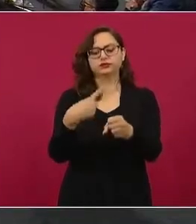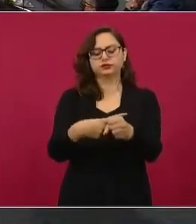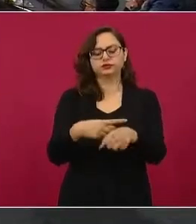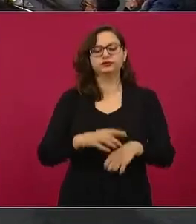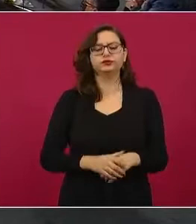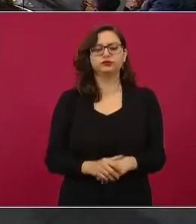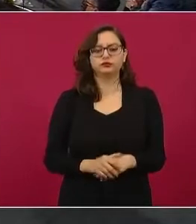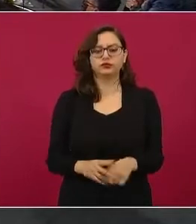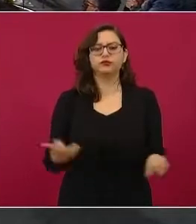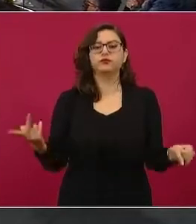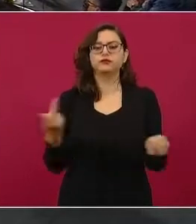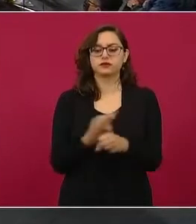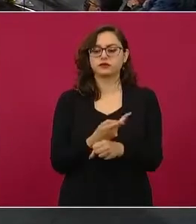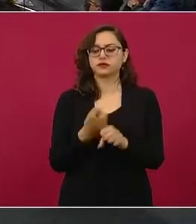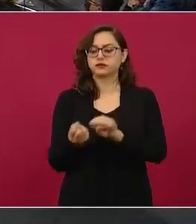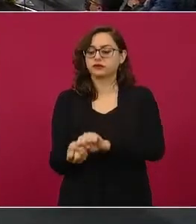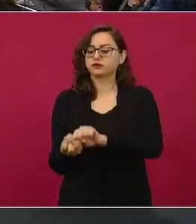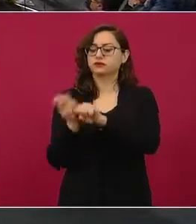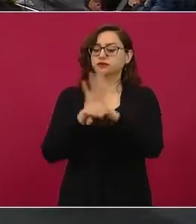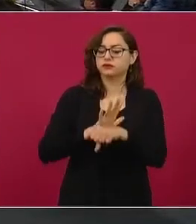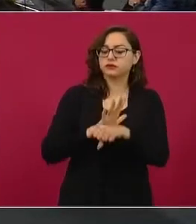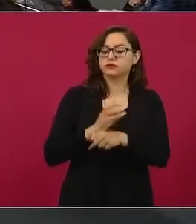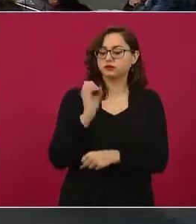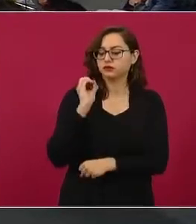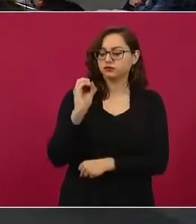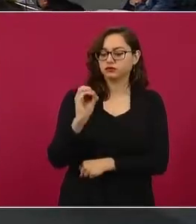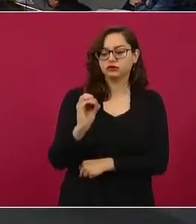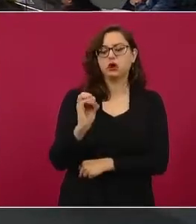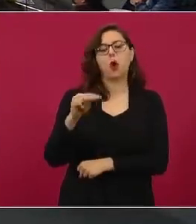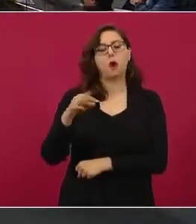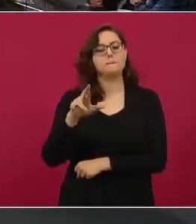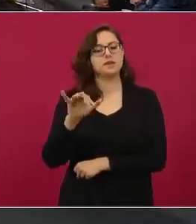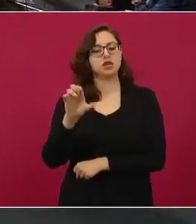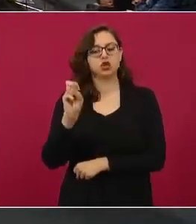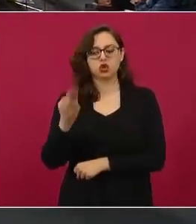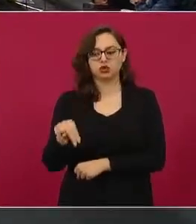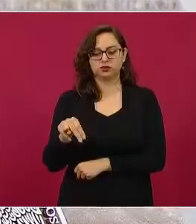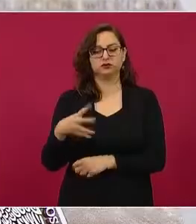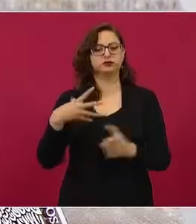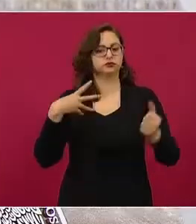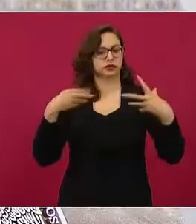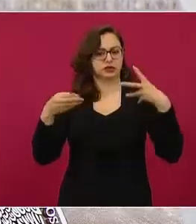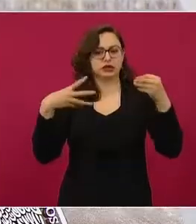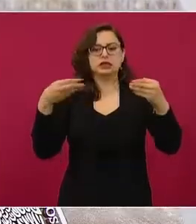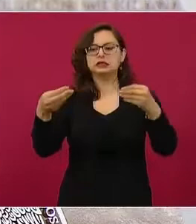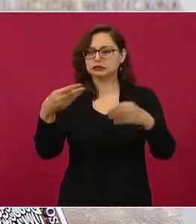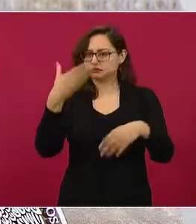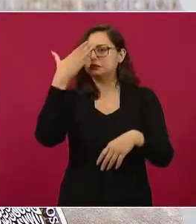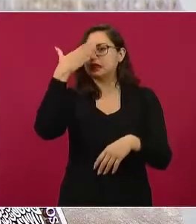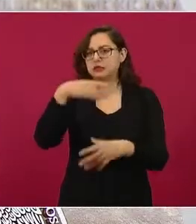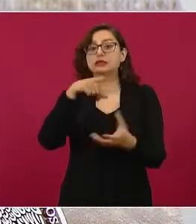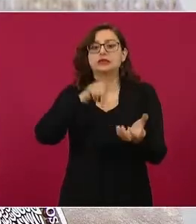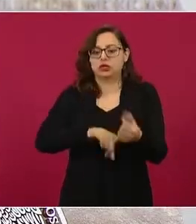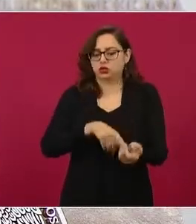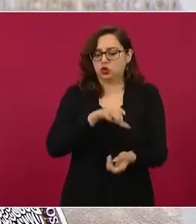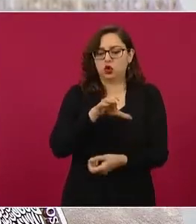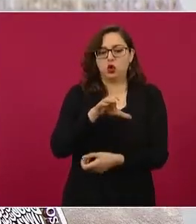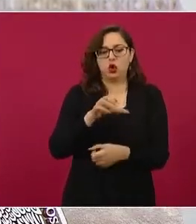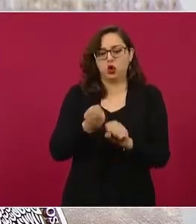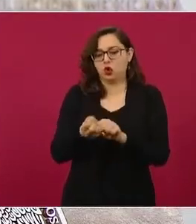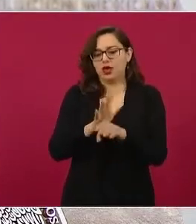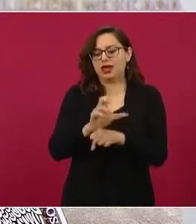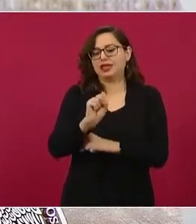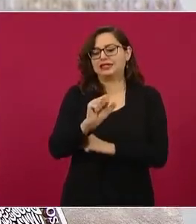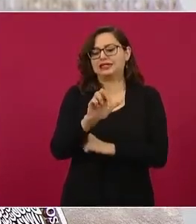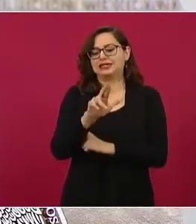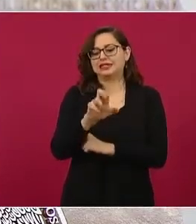la modalidad Omicron de la epidemia, siendo la misma epidemia de COVID-19, pero con otra manifestación